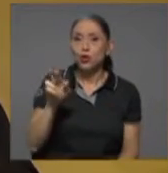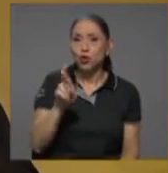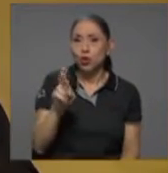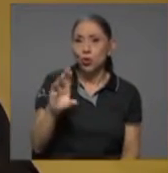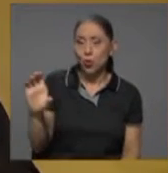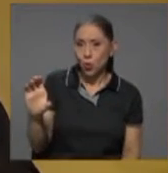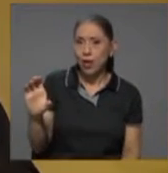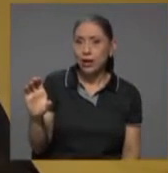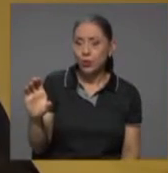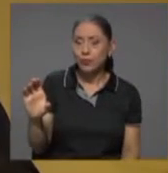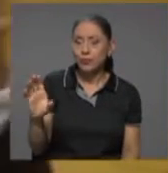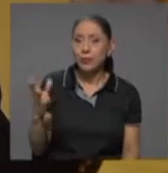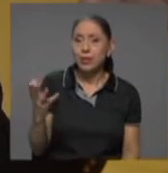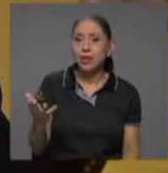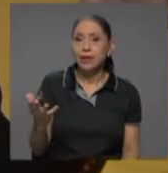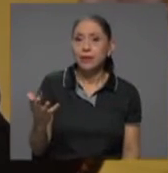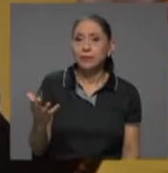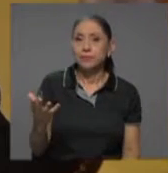atesorado.